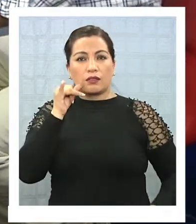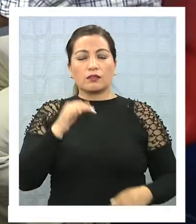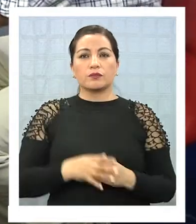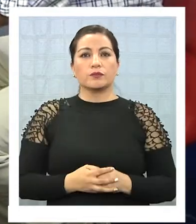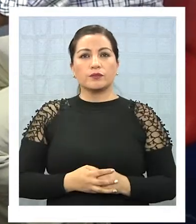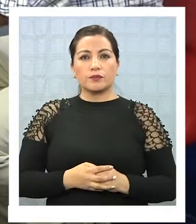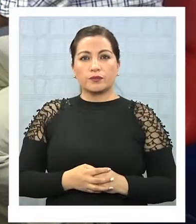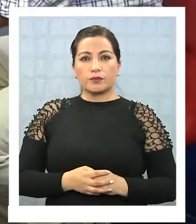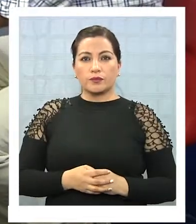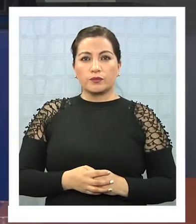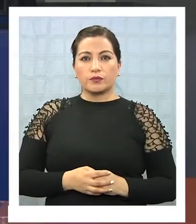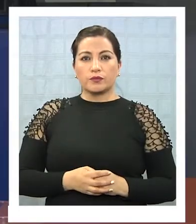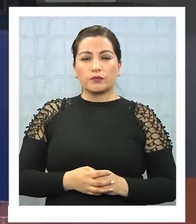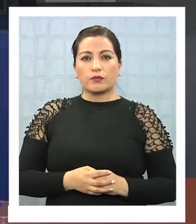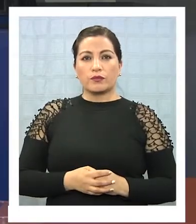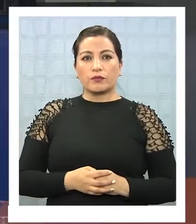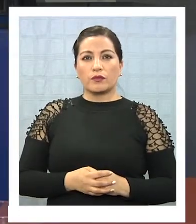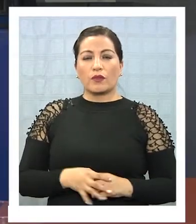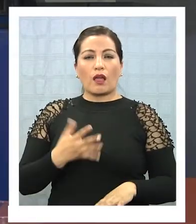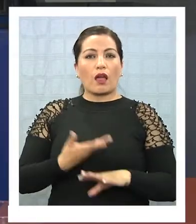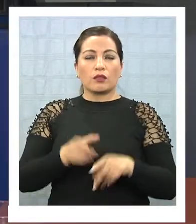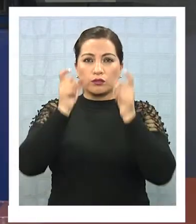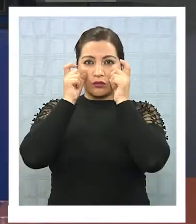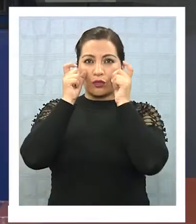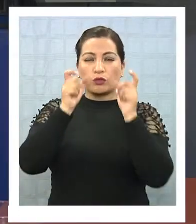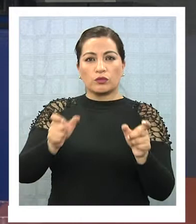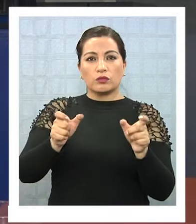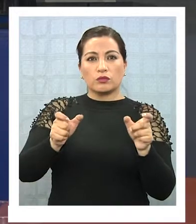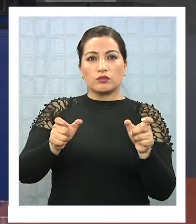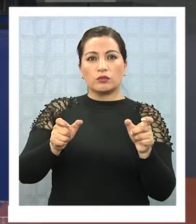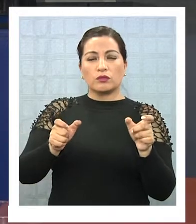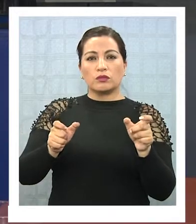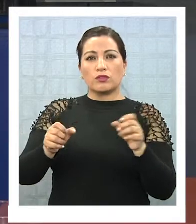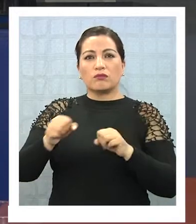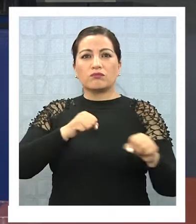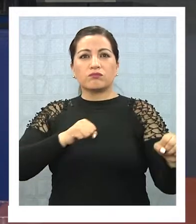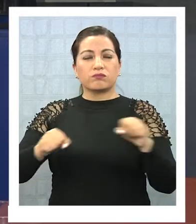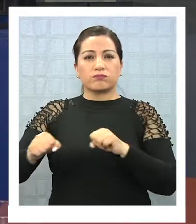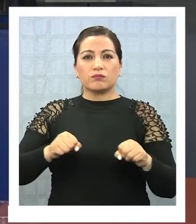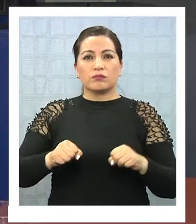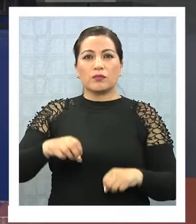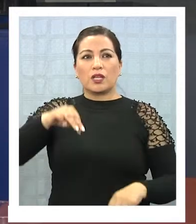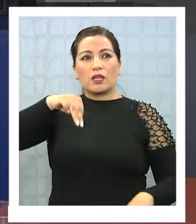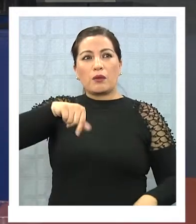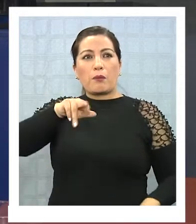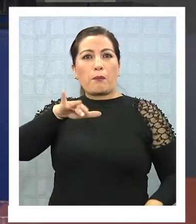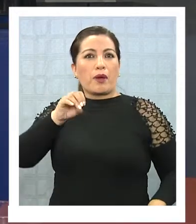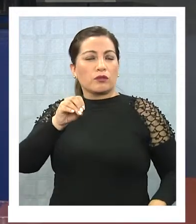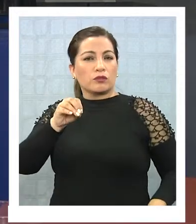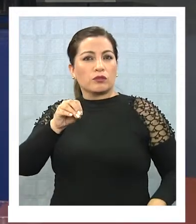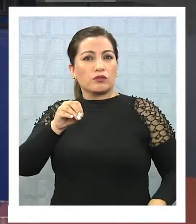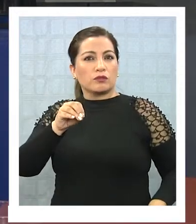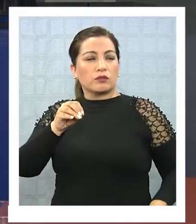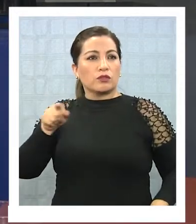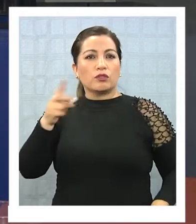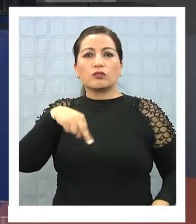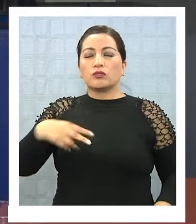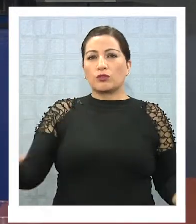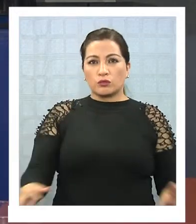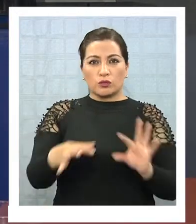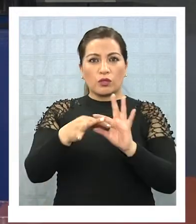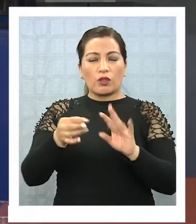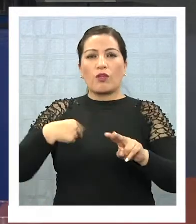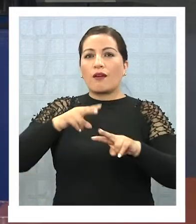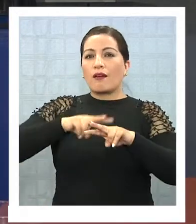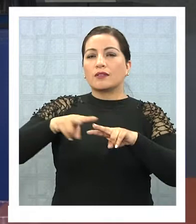Bueno, uno de los que regula la gestión de riesgos de desastre en el mundo es el marco de Sendai, en el cual nosotros estamos vinculados y hemos